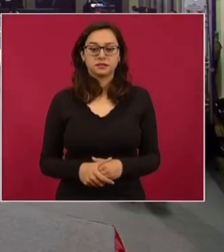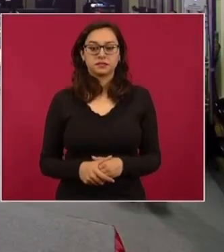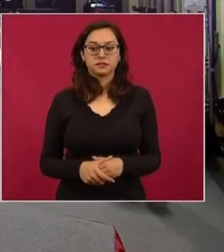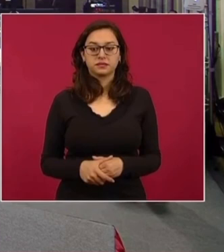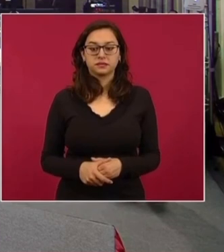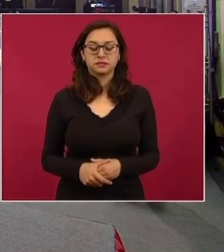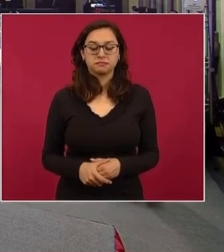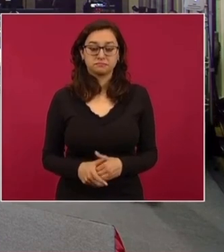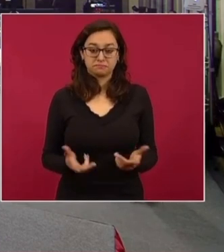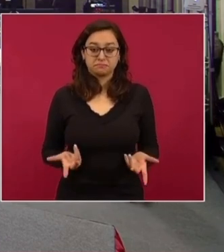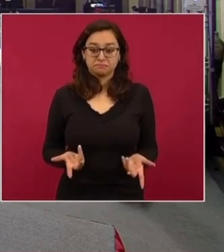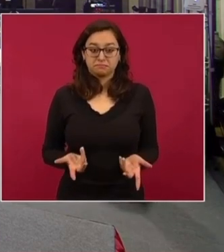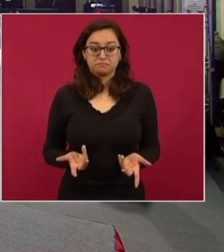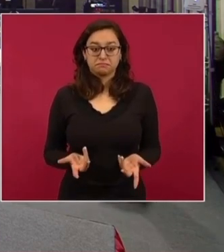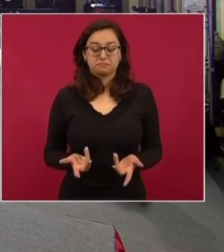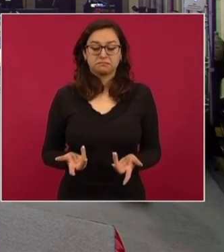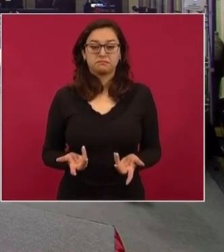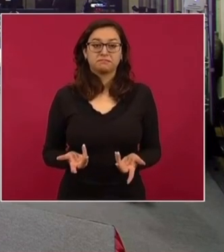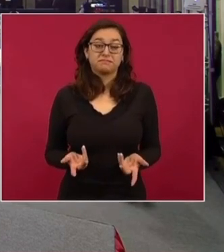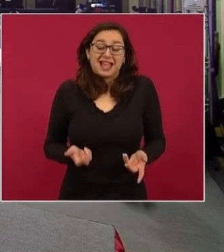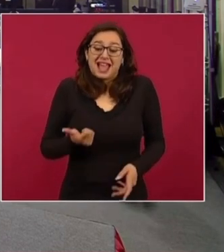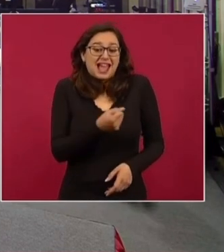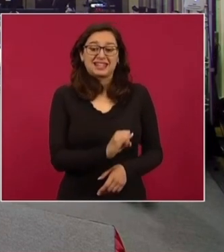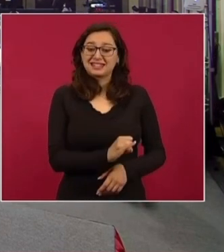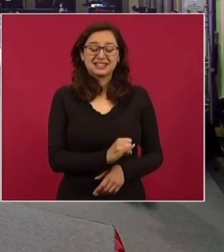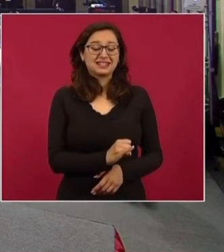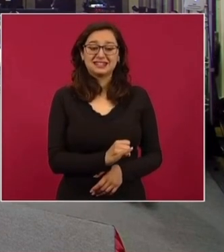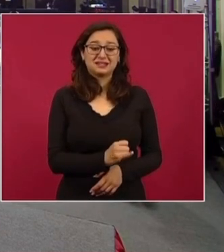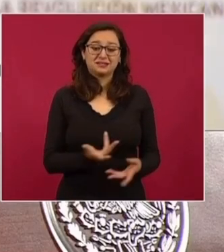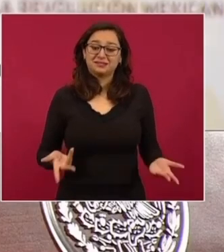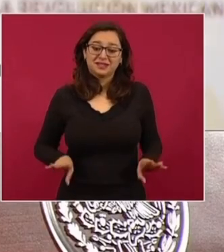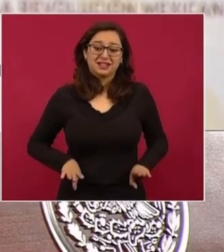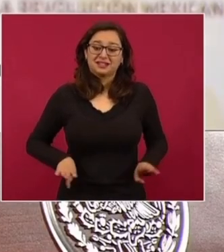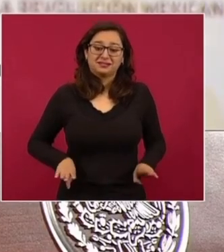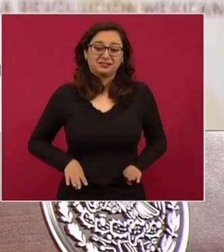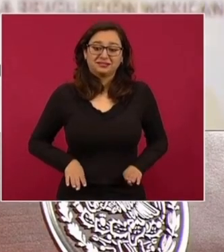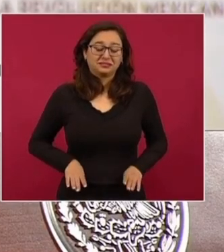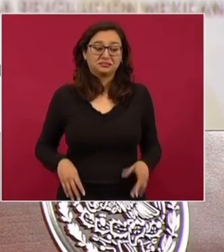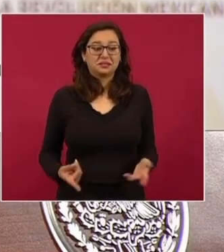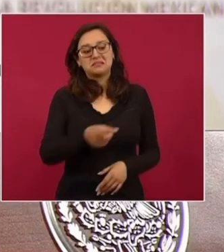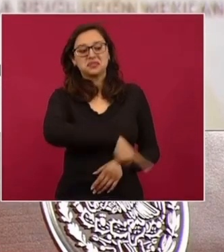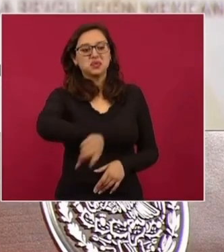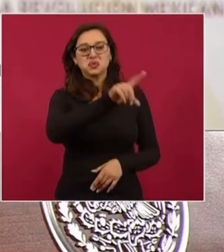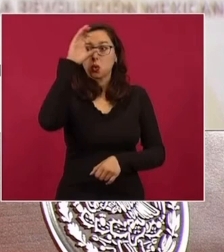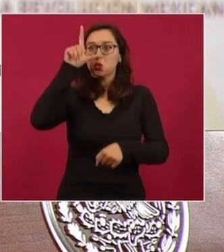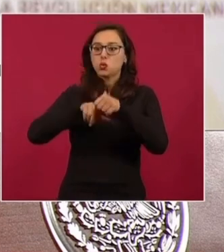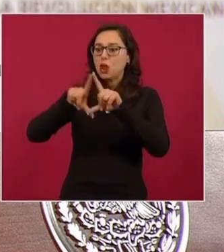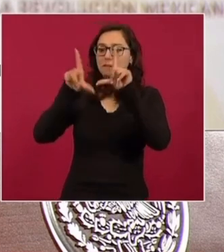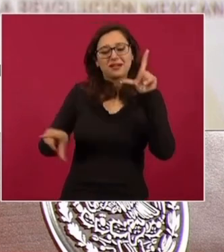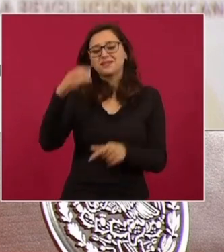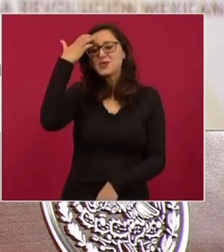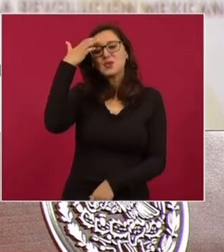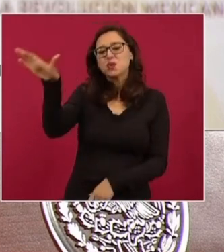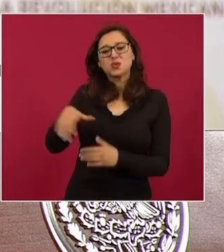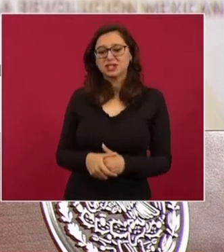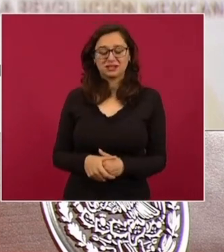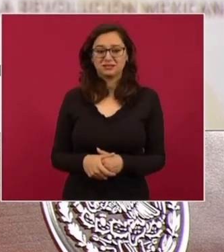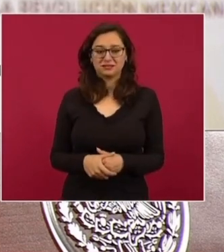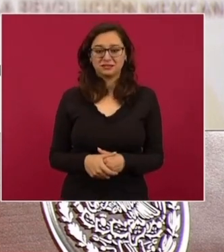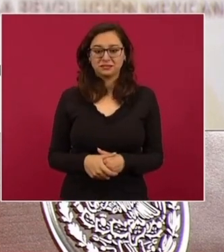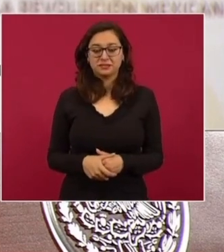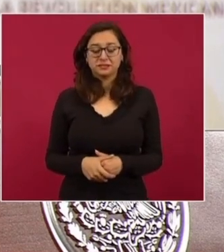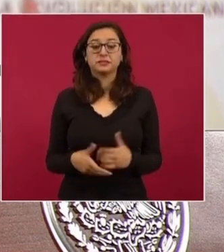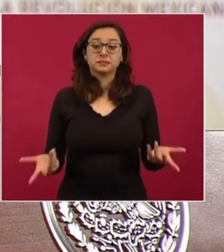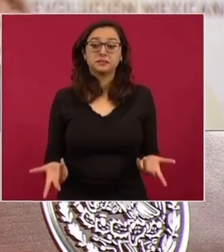Pero es parte del desconocimiento de la grandeza cultural de México y